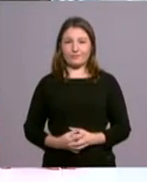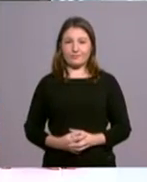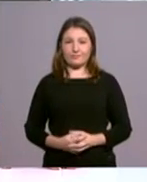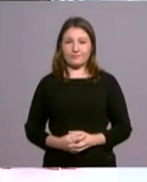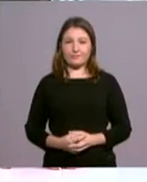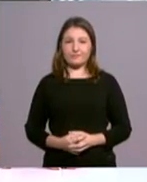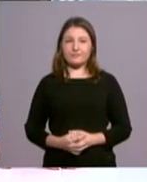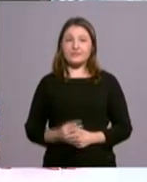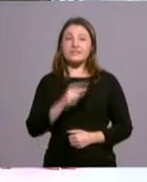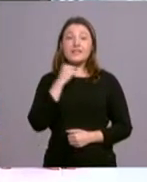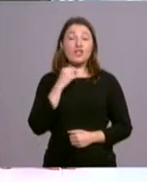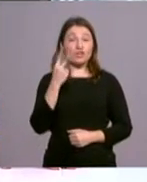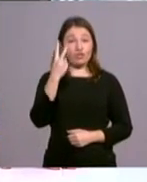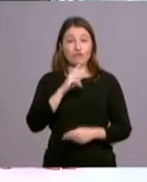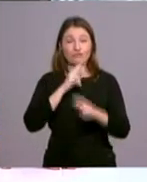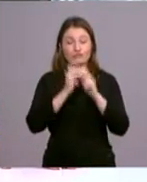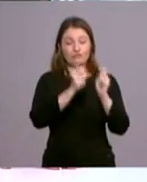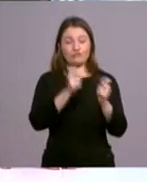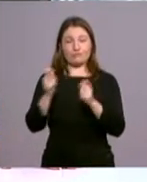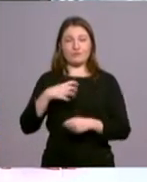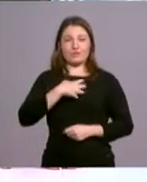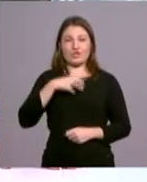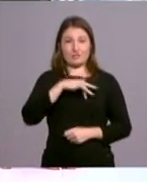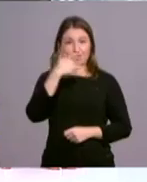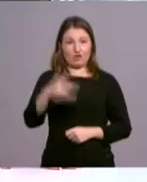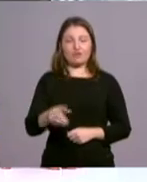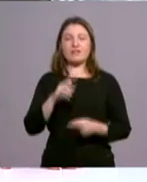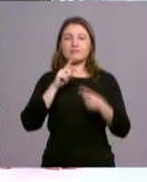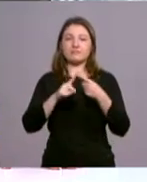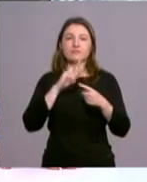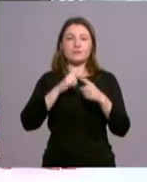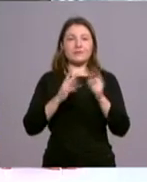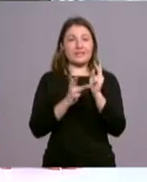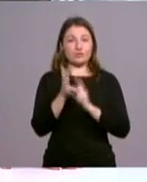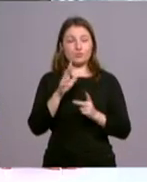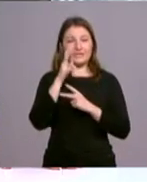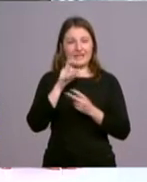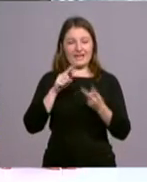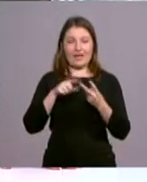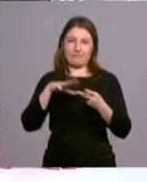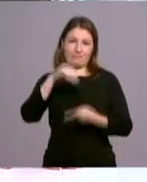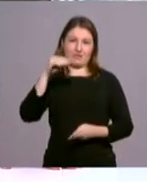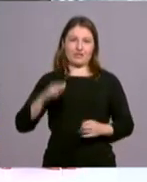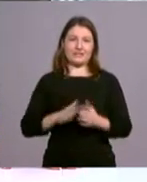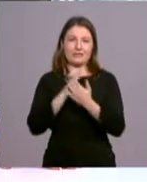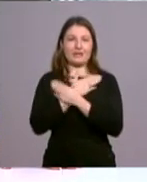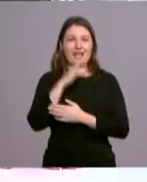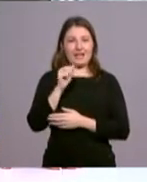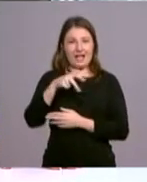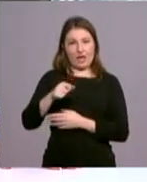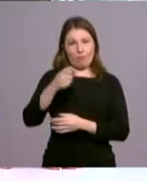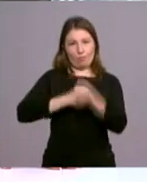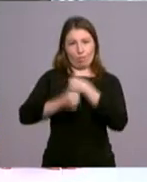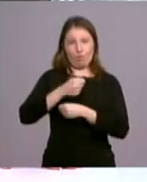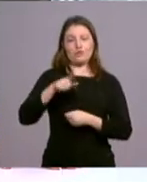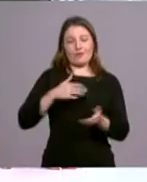Y los dos sacerdotes diocesanos nombrados misioneros de la misericordia. El padre Jesús Higueras, párroco de Santa María de Cana en Pozuelo y compañero de esta